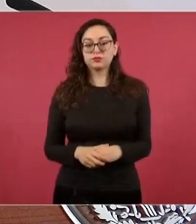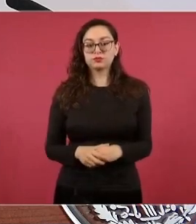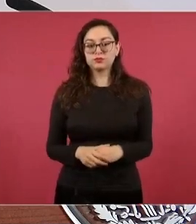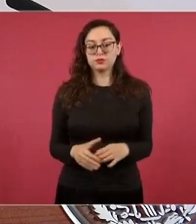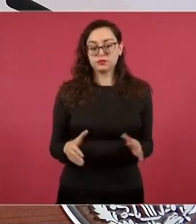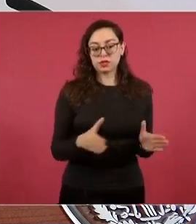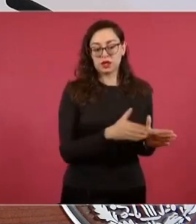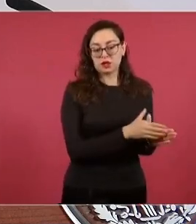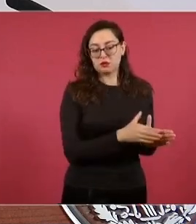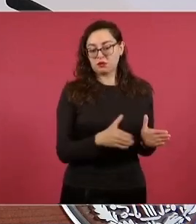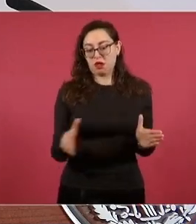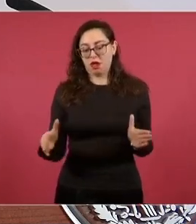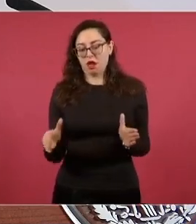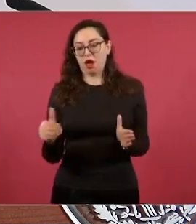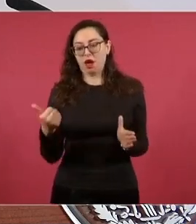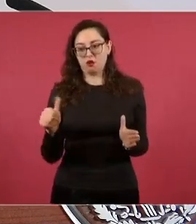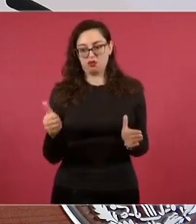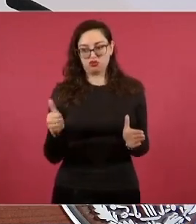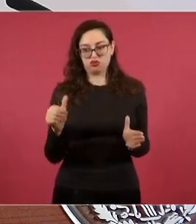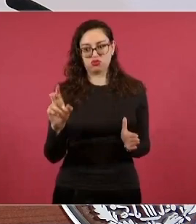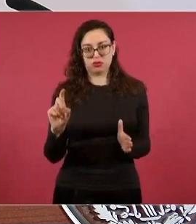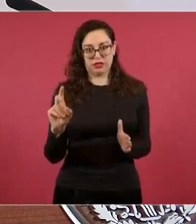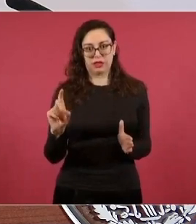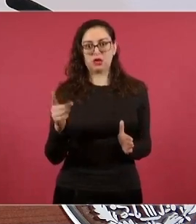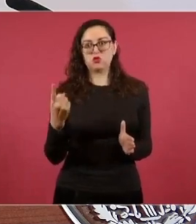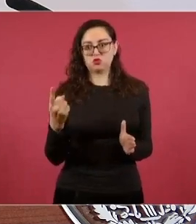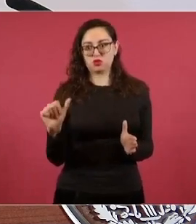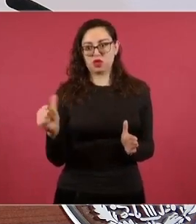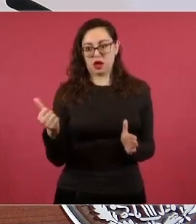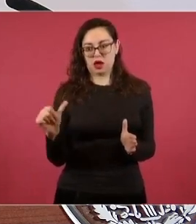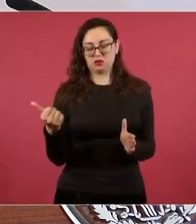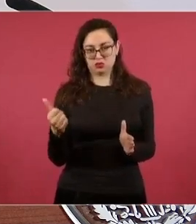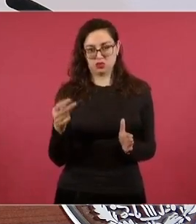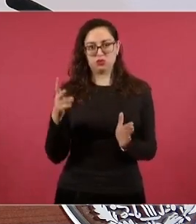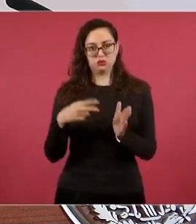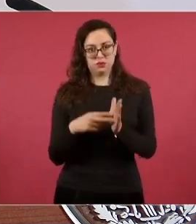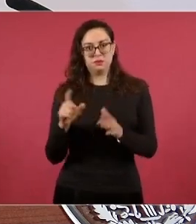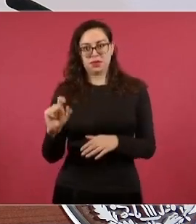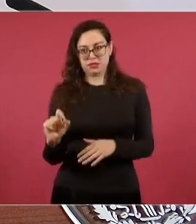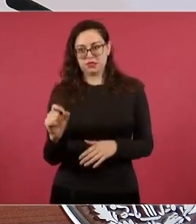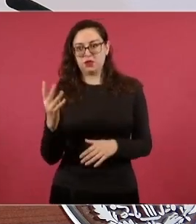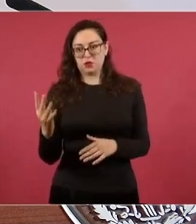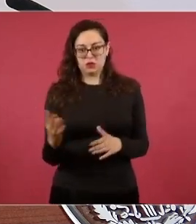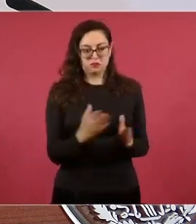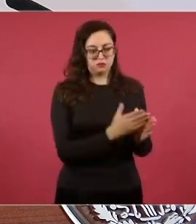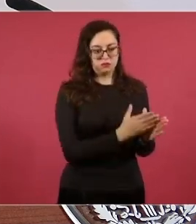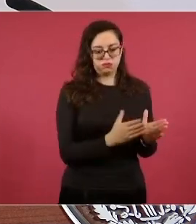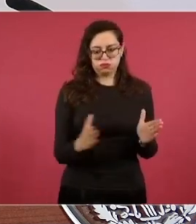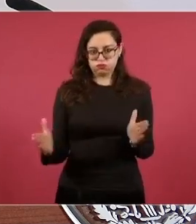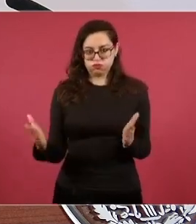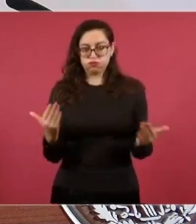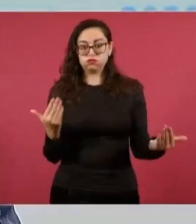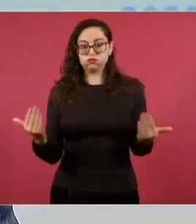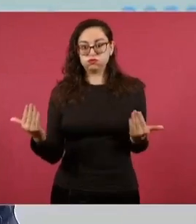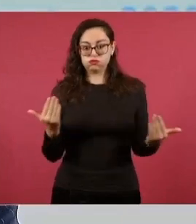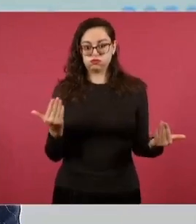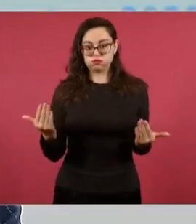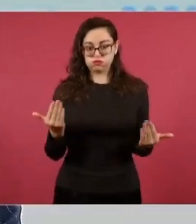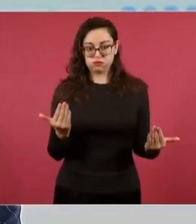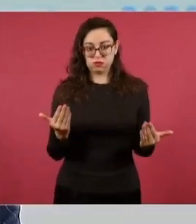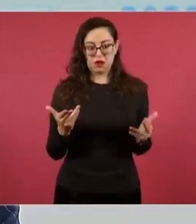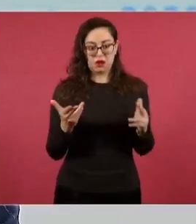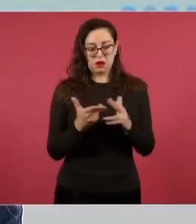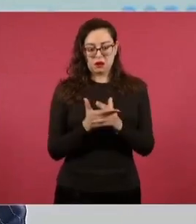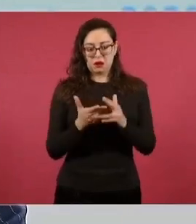agosto, al 31 del mes pasado. Como se bajó el